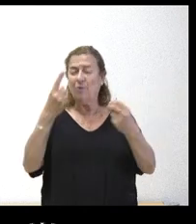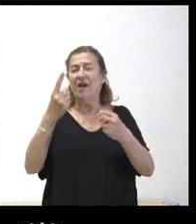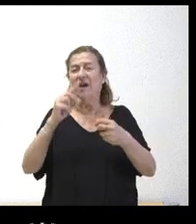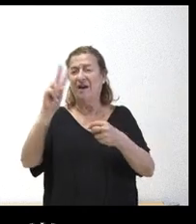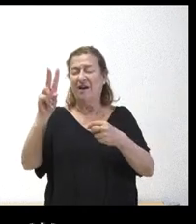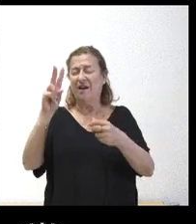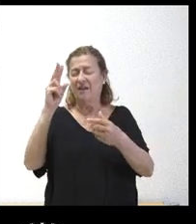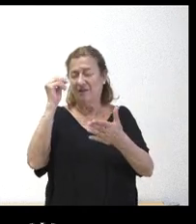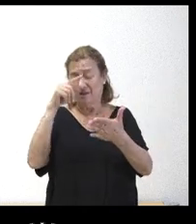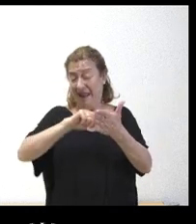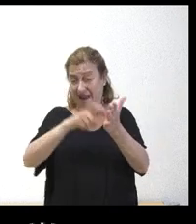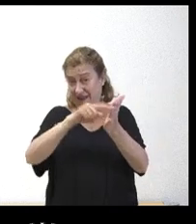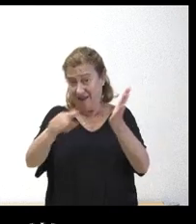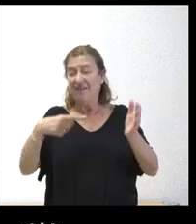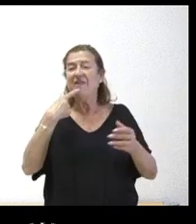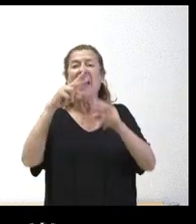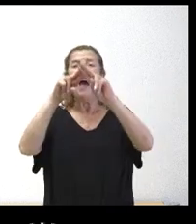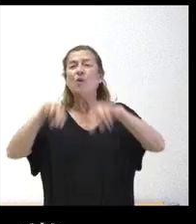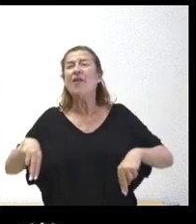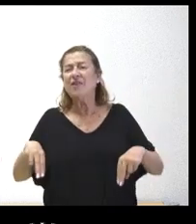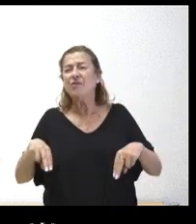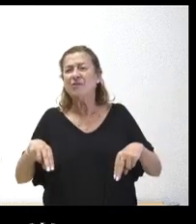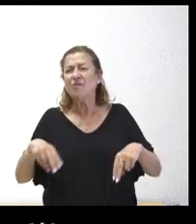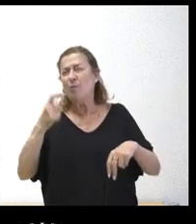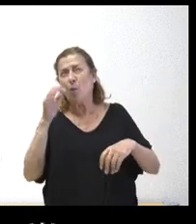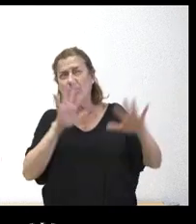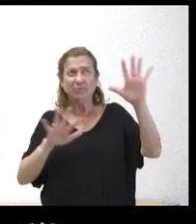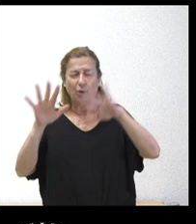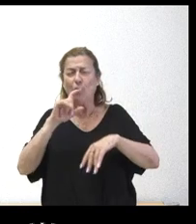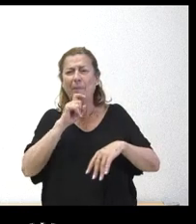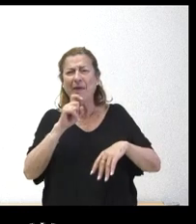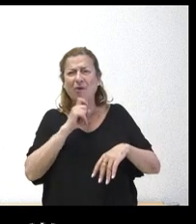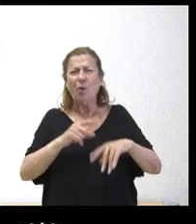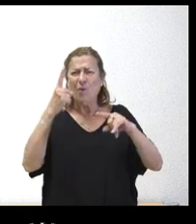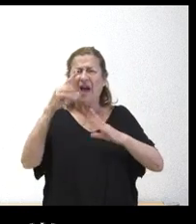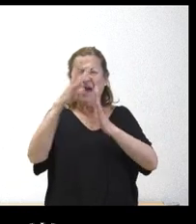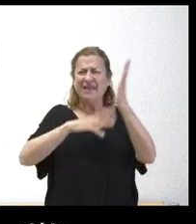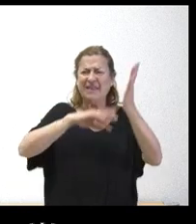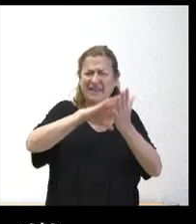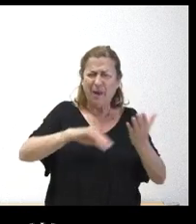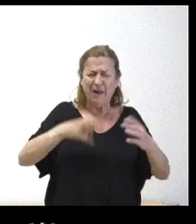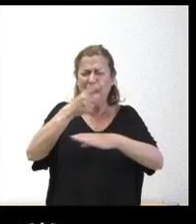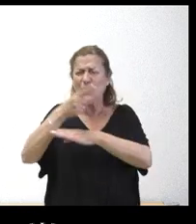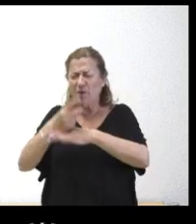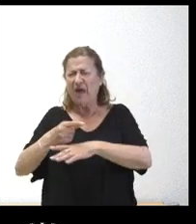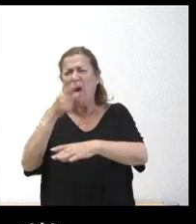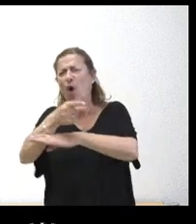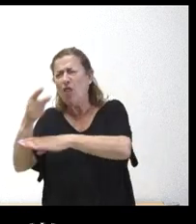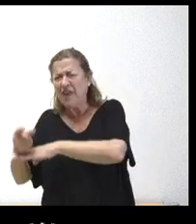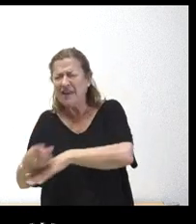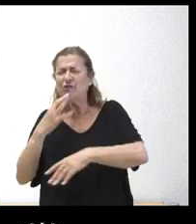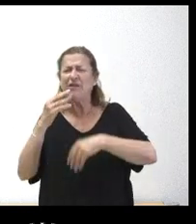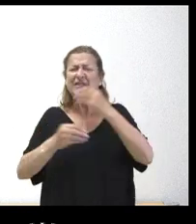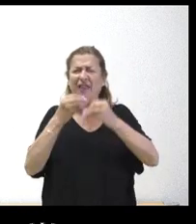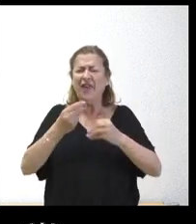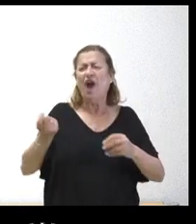sobre la anulación de una… era un poco complejo, una tabla incluida en las órdenes por las cuales se elaboran